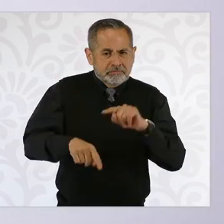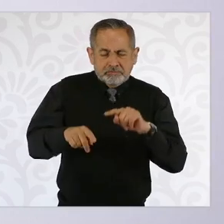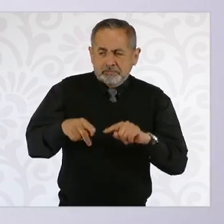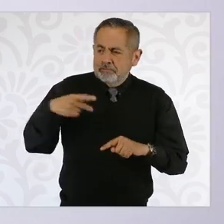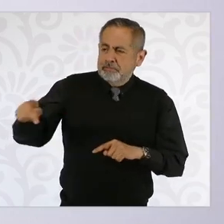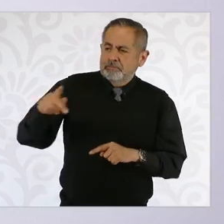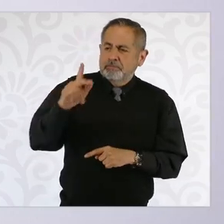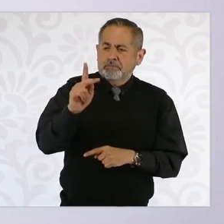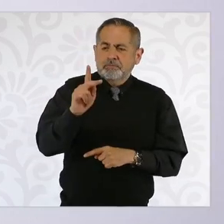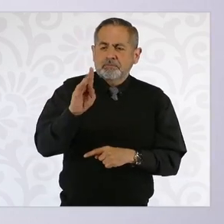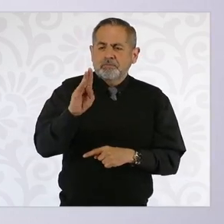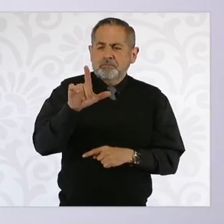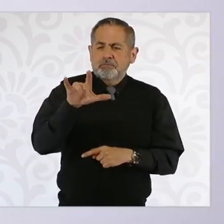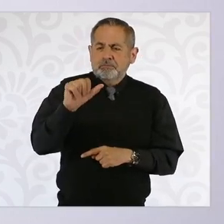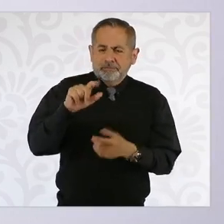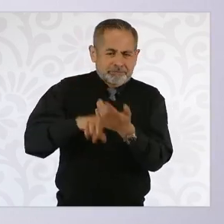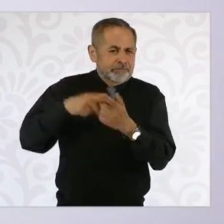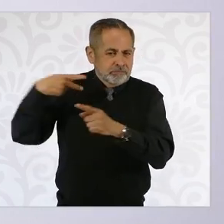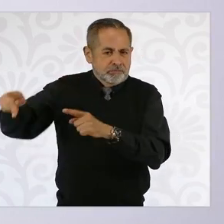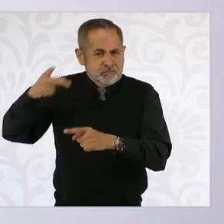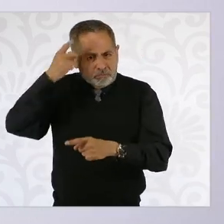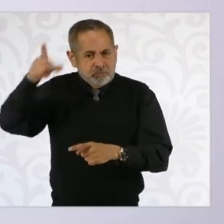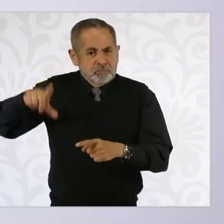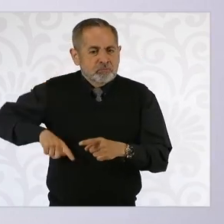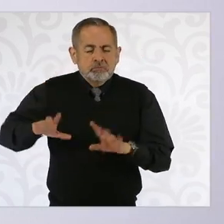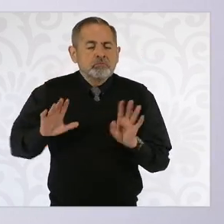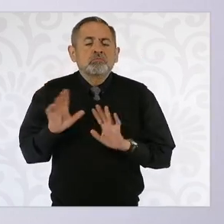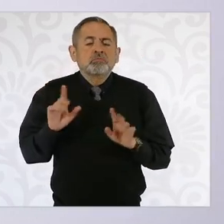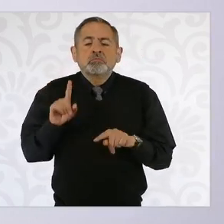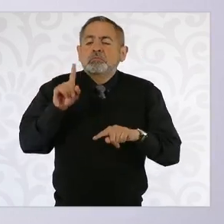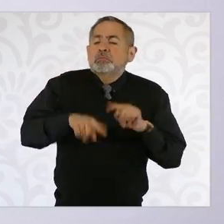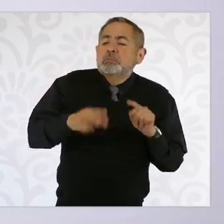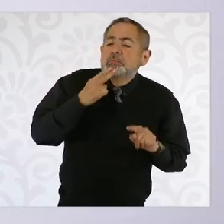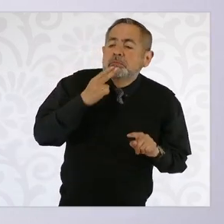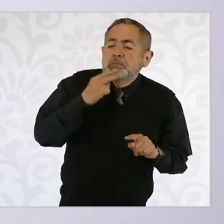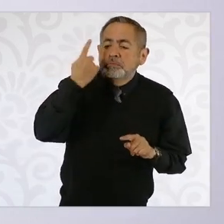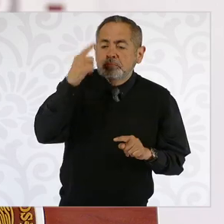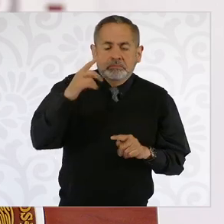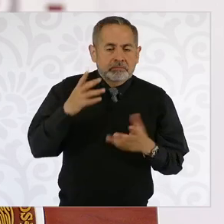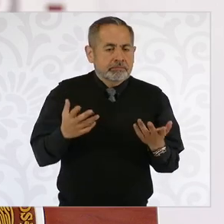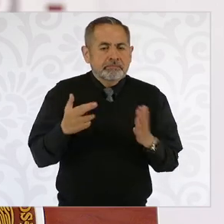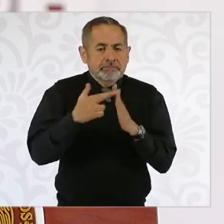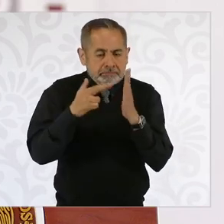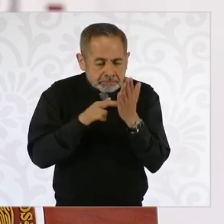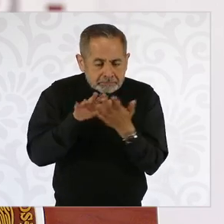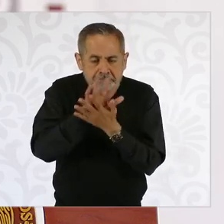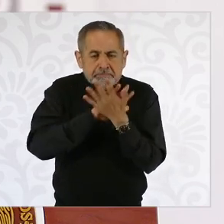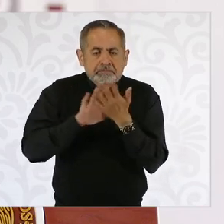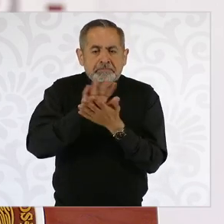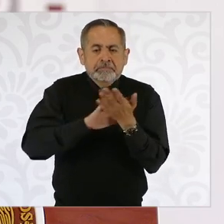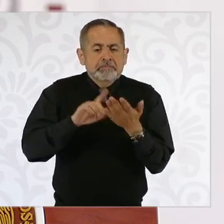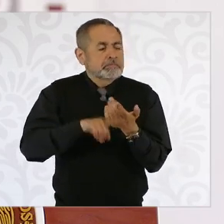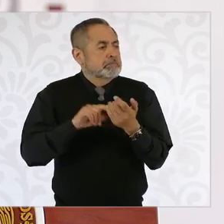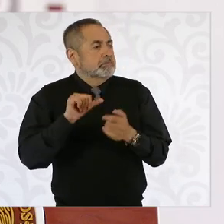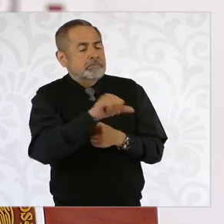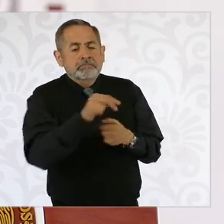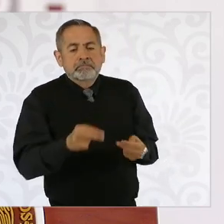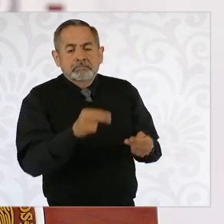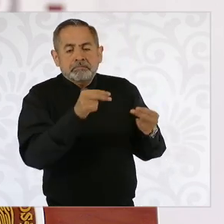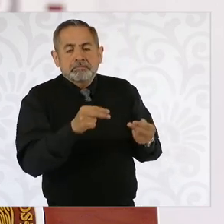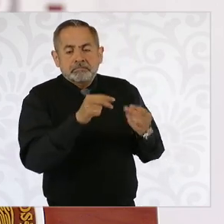públicas, hacían que solamente su regulación estuviera en el marco mercantil